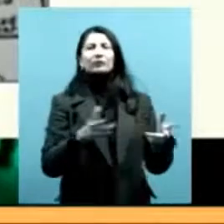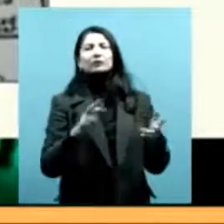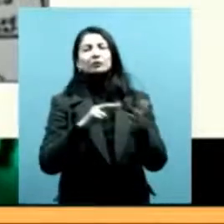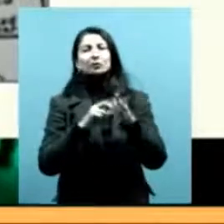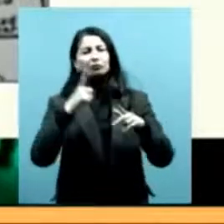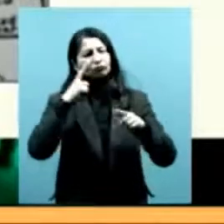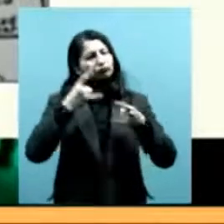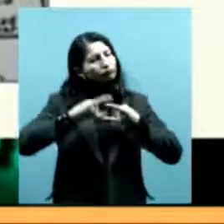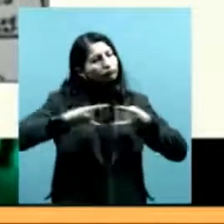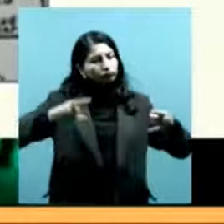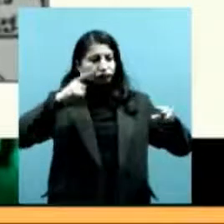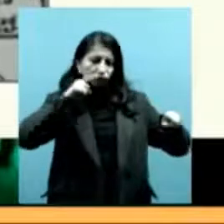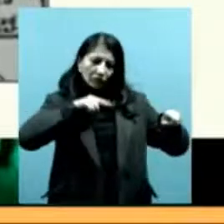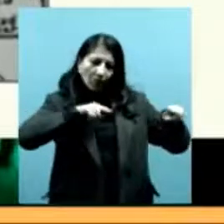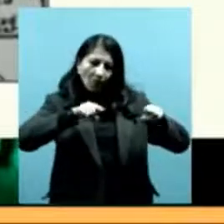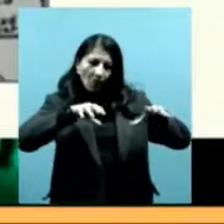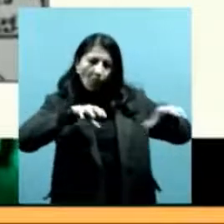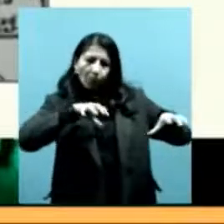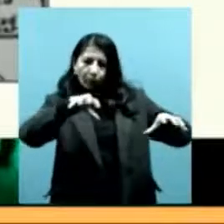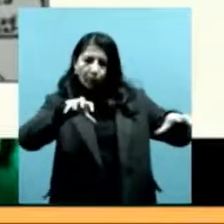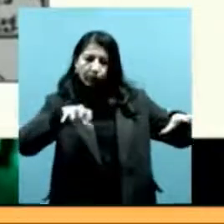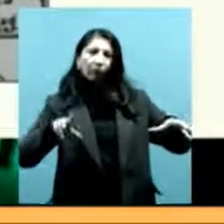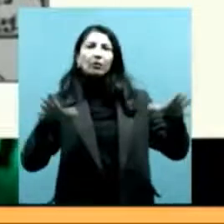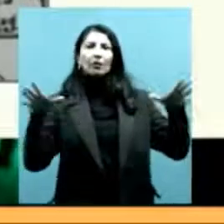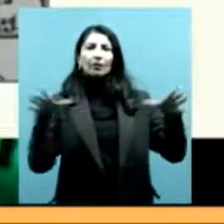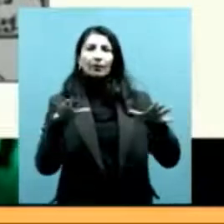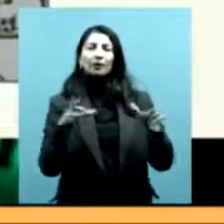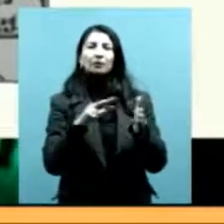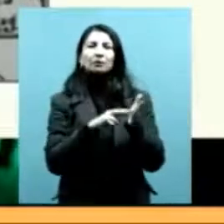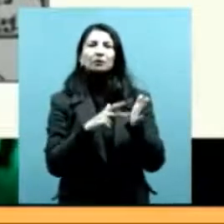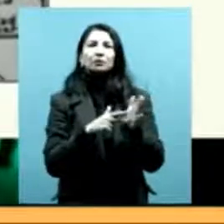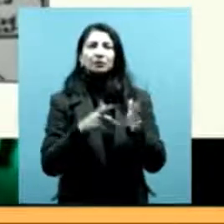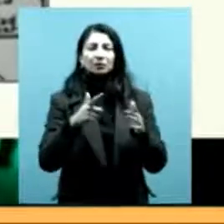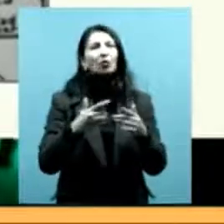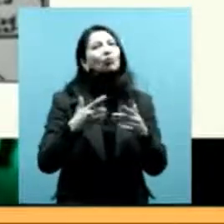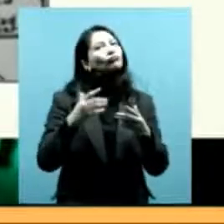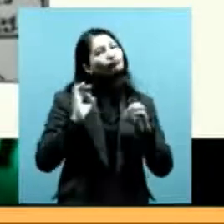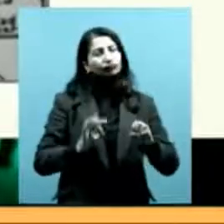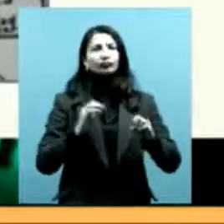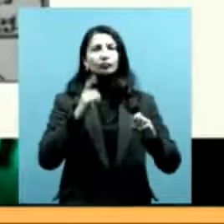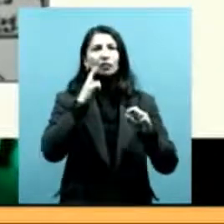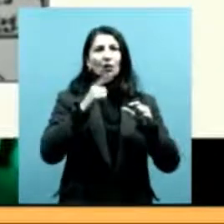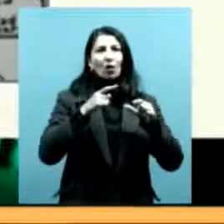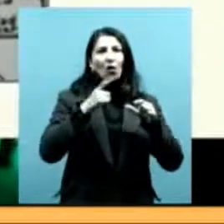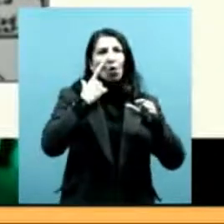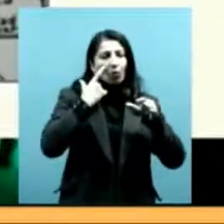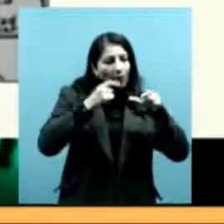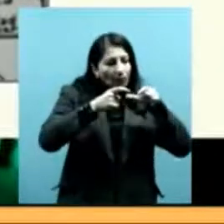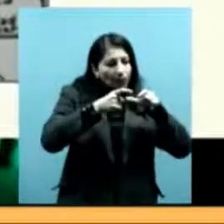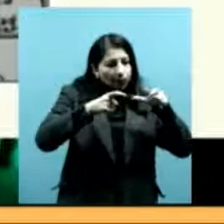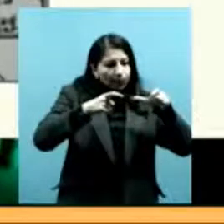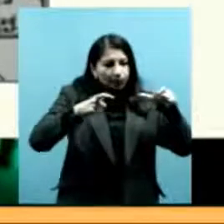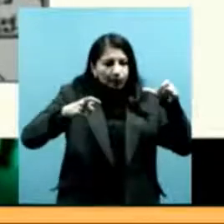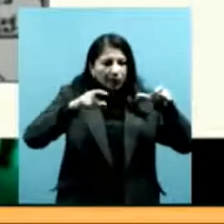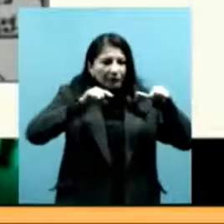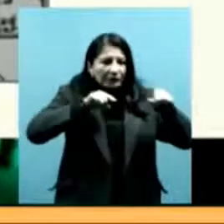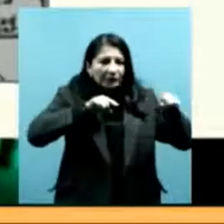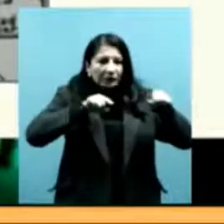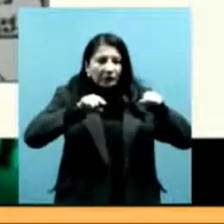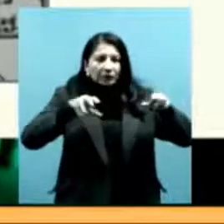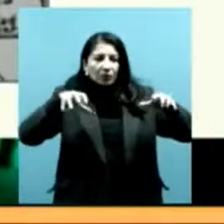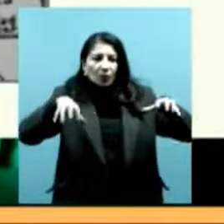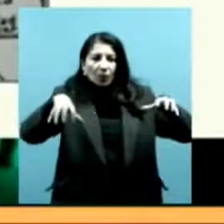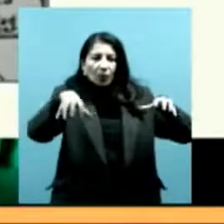cuando se reconoce esa parte más reducida lo que se hace es entonces lotear todo alrededor y estos lotes ya fueron